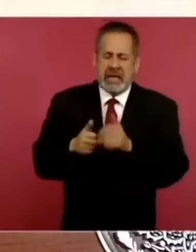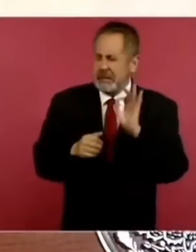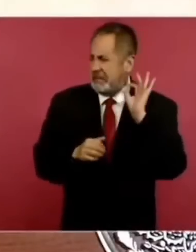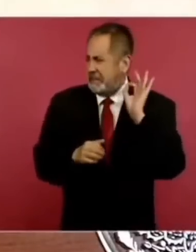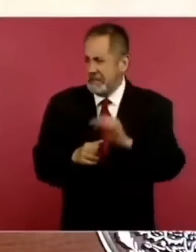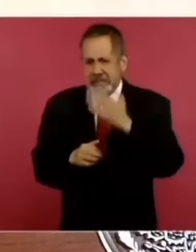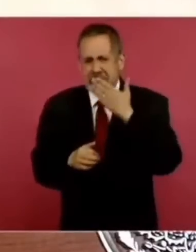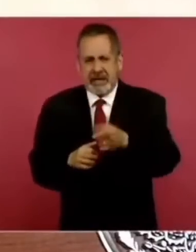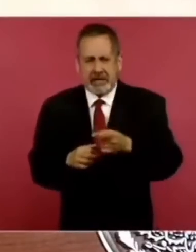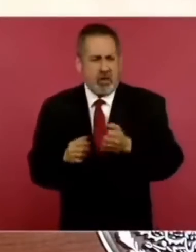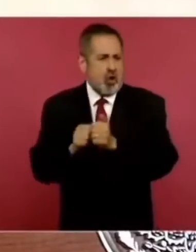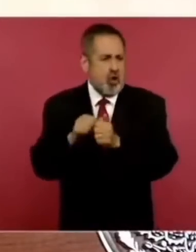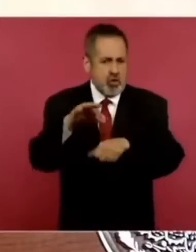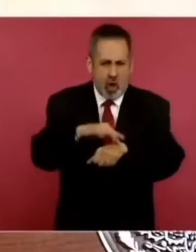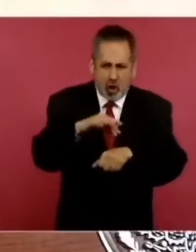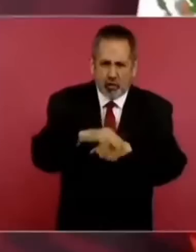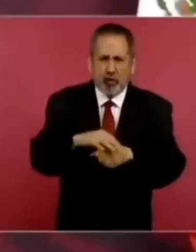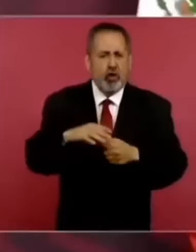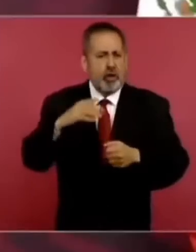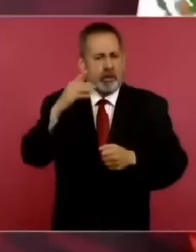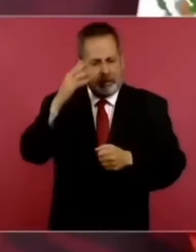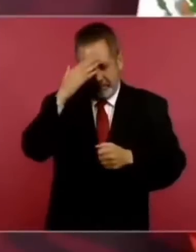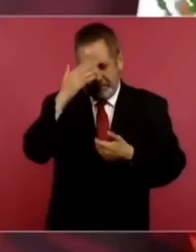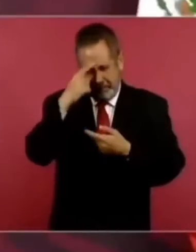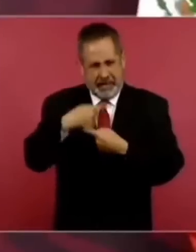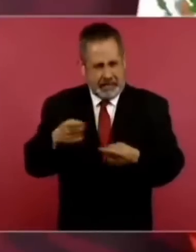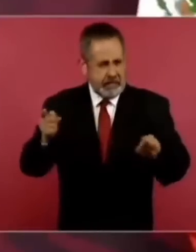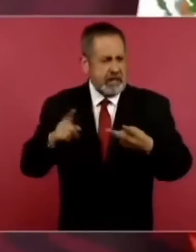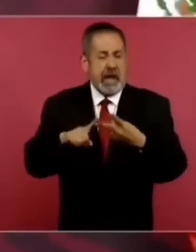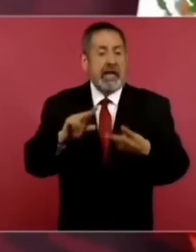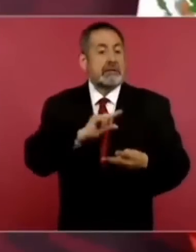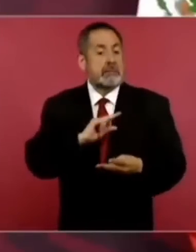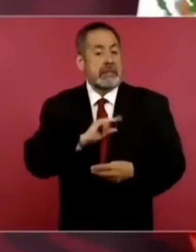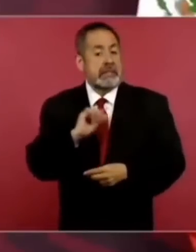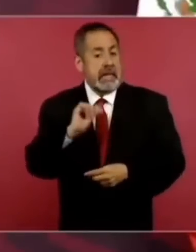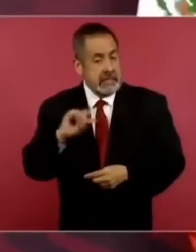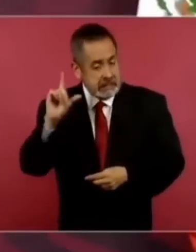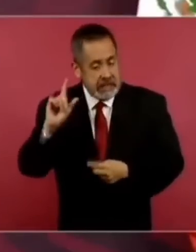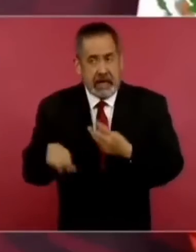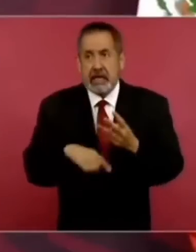médicos generales, especialistas,